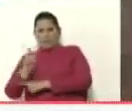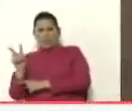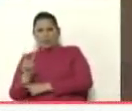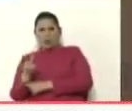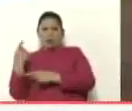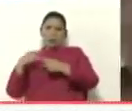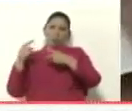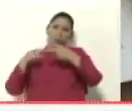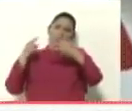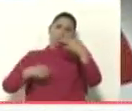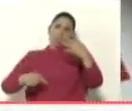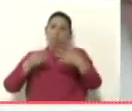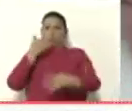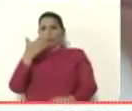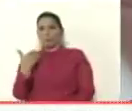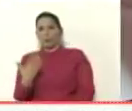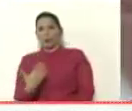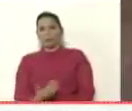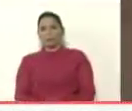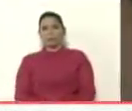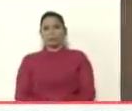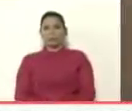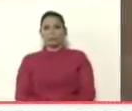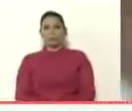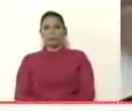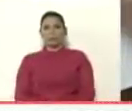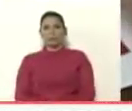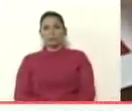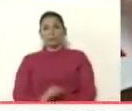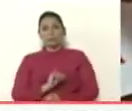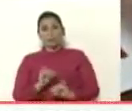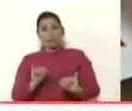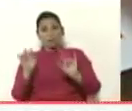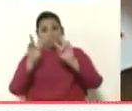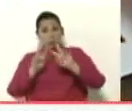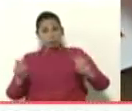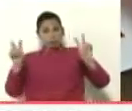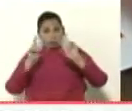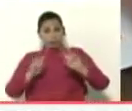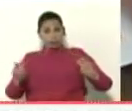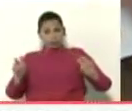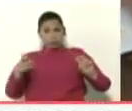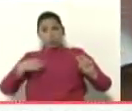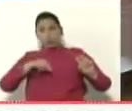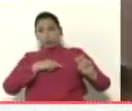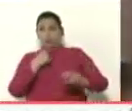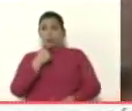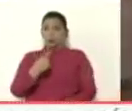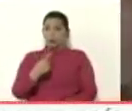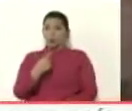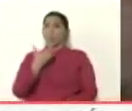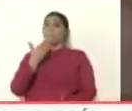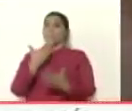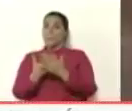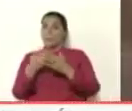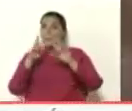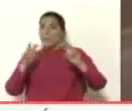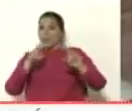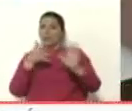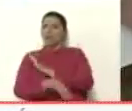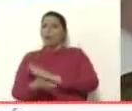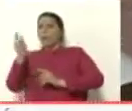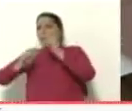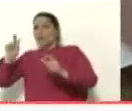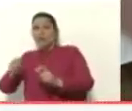etcétera etcétera etcétera ya que usted pide una investigación nosotros le decimos pide una investigación también sobre quien